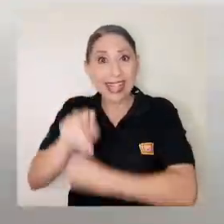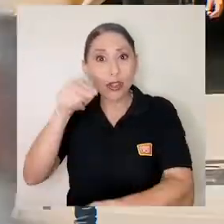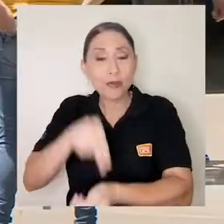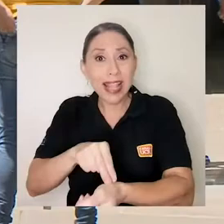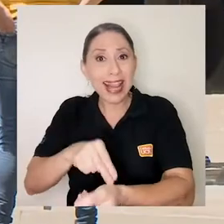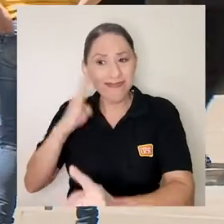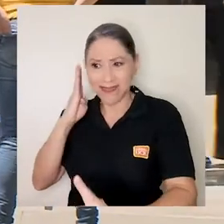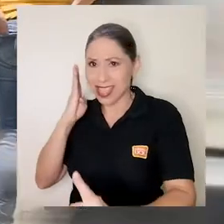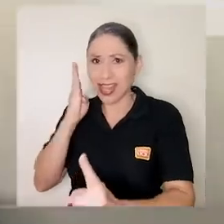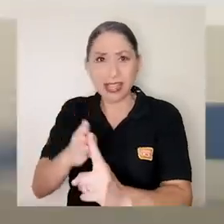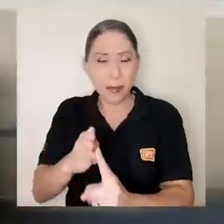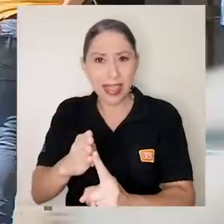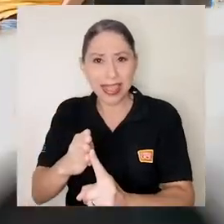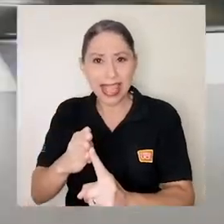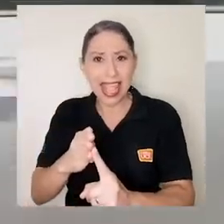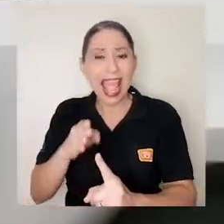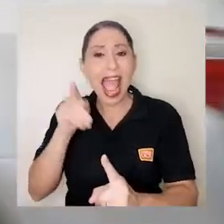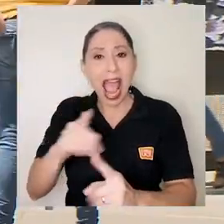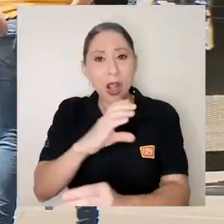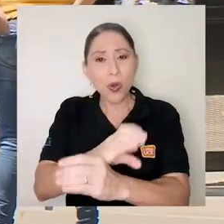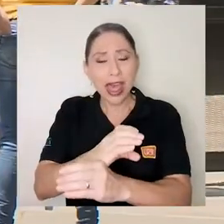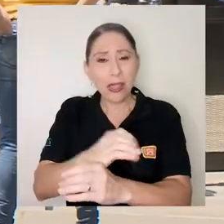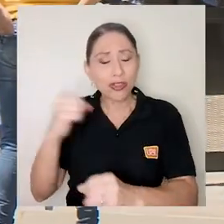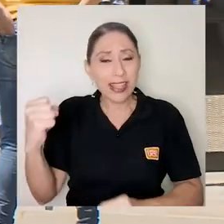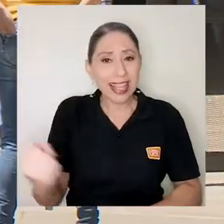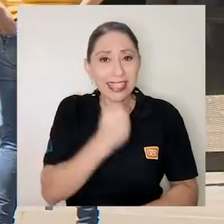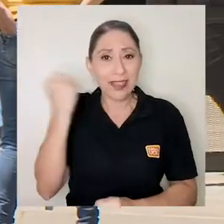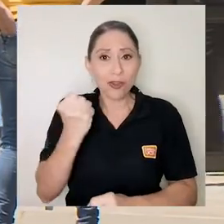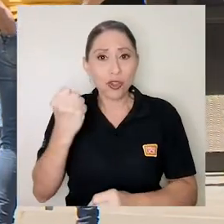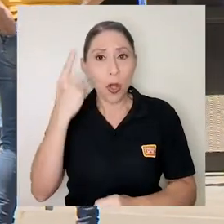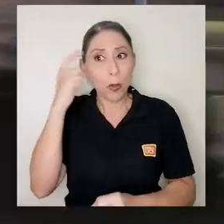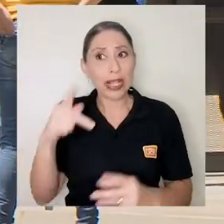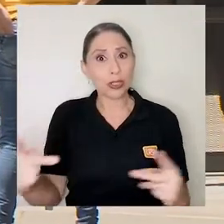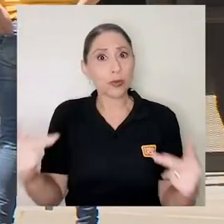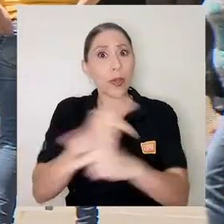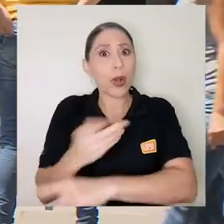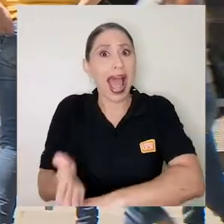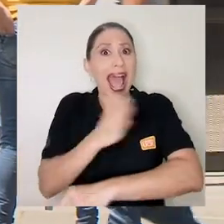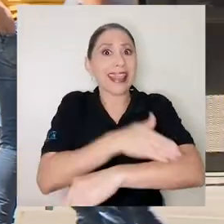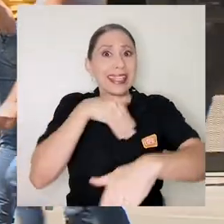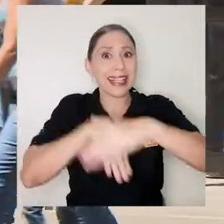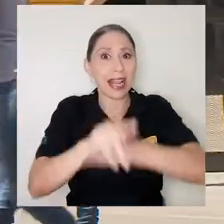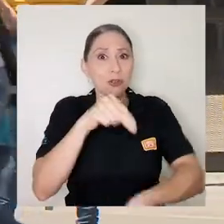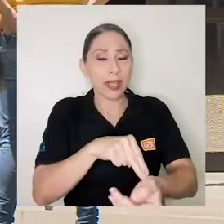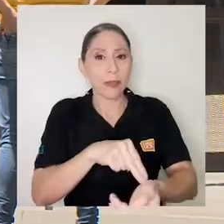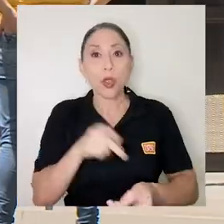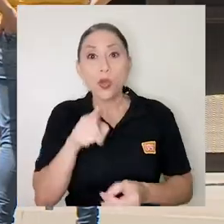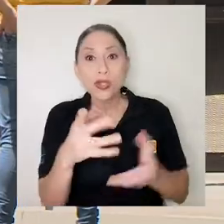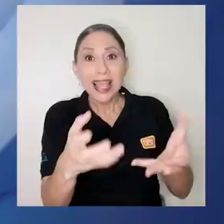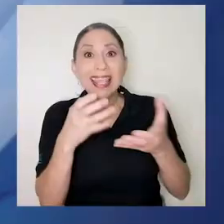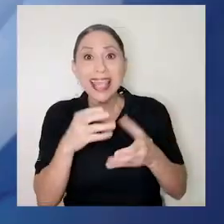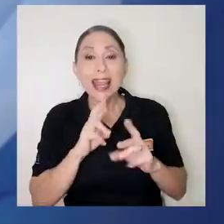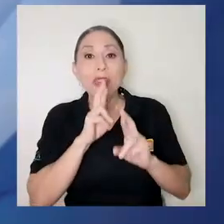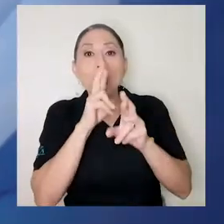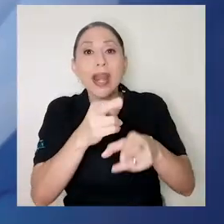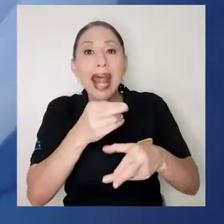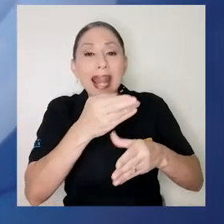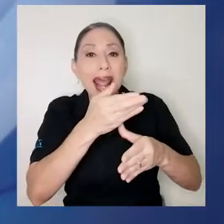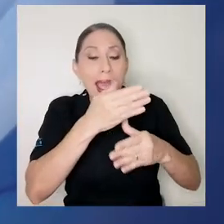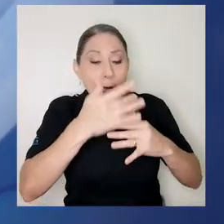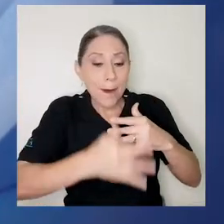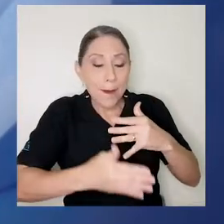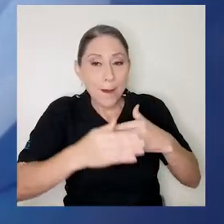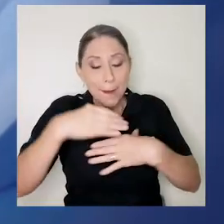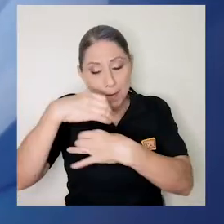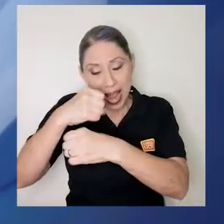cuidados intensivos, ¿verdad? Porque se han complicado previo a la hospitalización. Si usted desea donar plasma, el Banco de Sangre pide lo